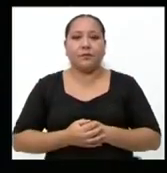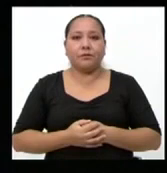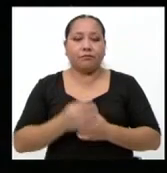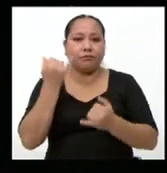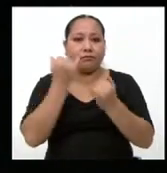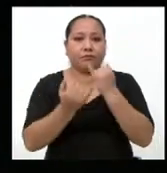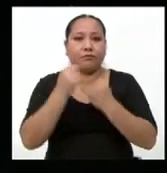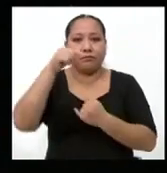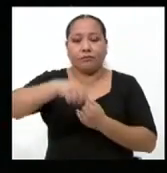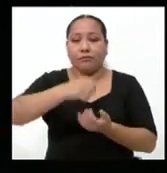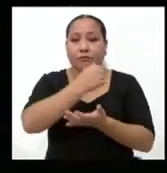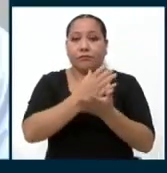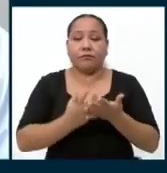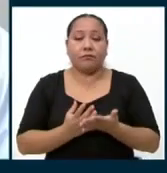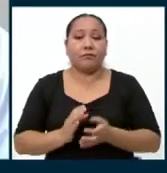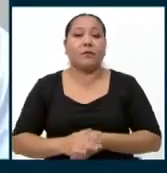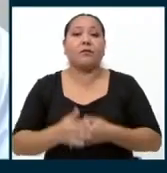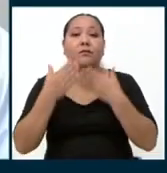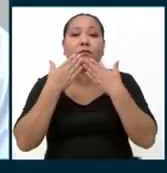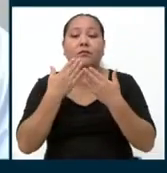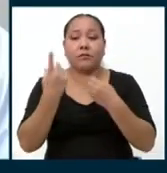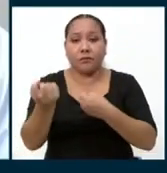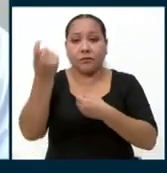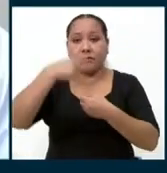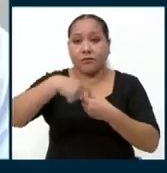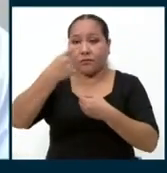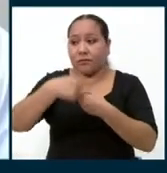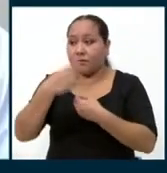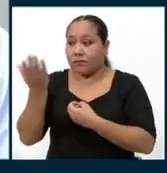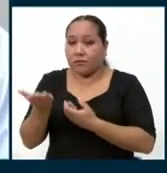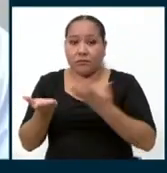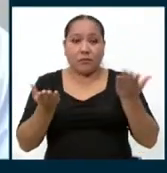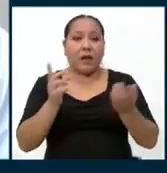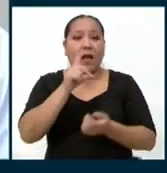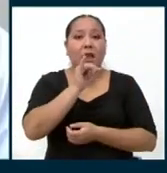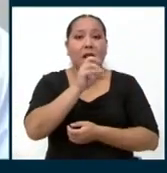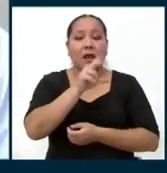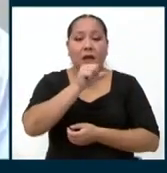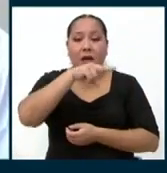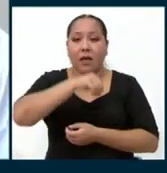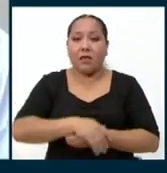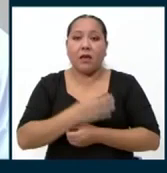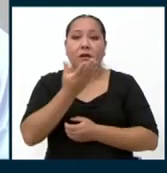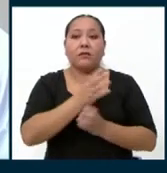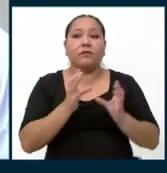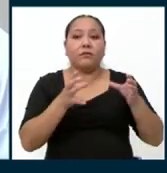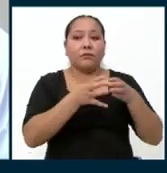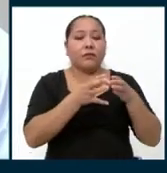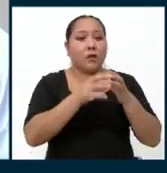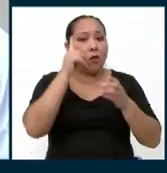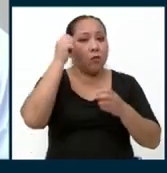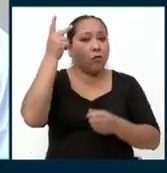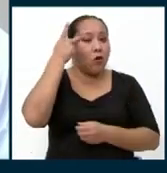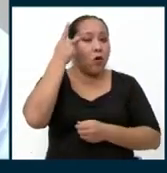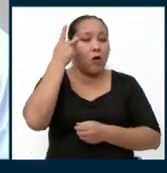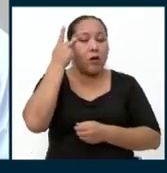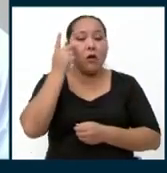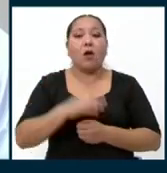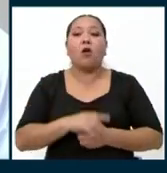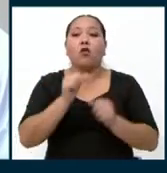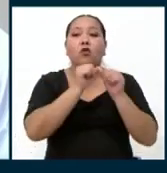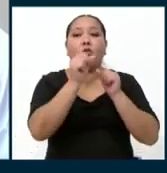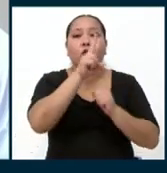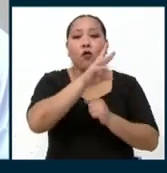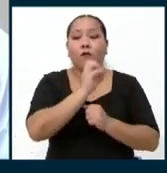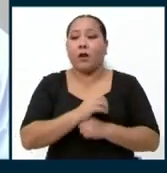final de esta edición. Agradecemos por su participación a los candidatos Liliana Rojas Espinosa del Partido Fuerza Popular, que postula con el